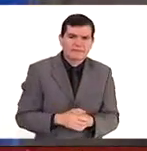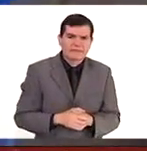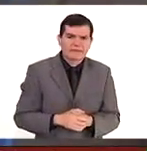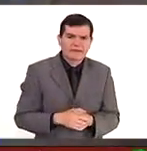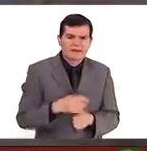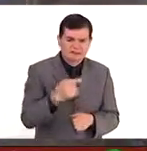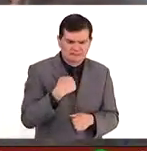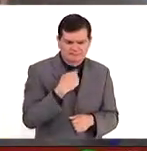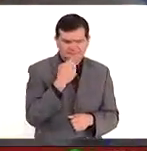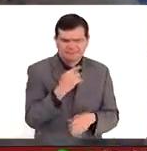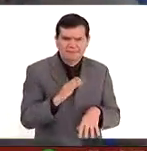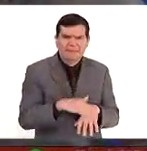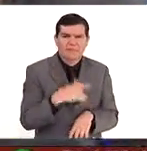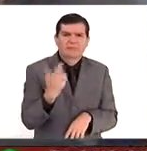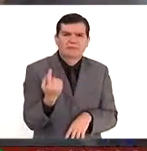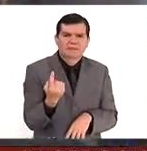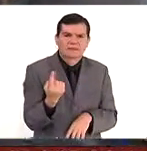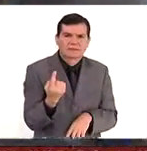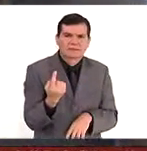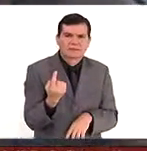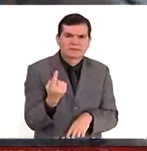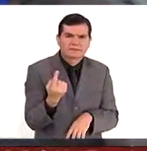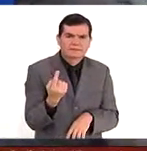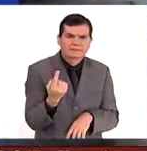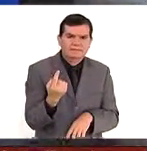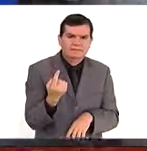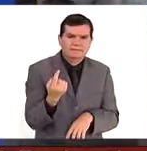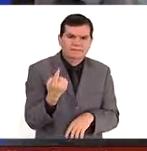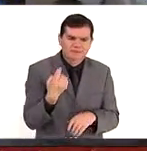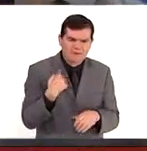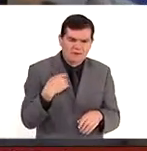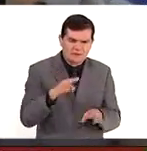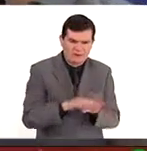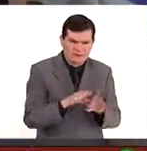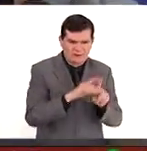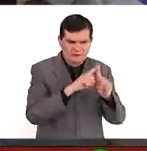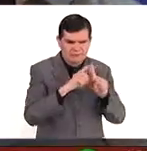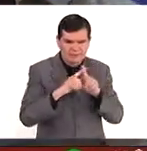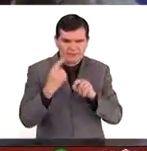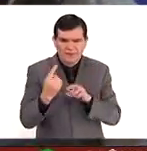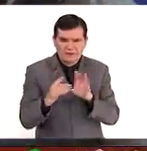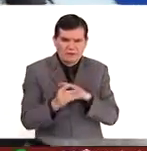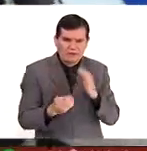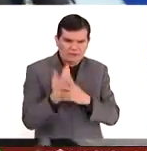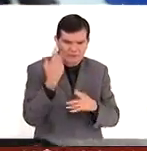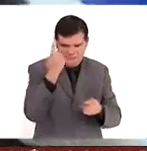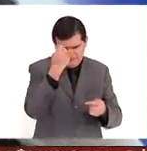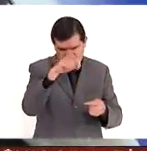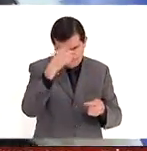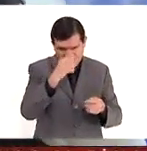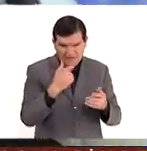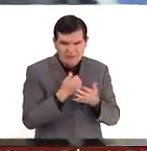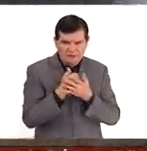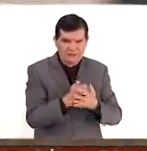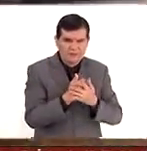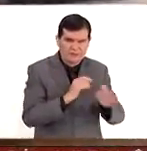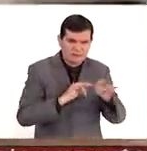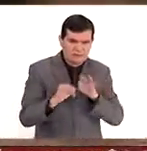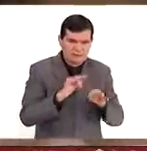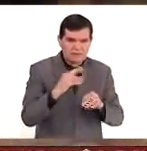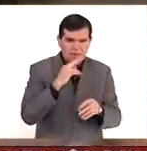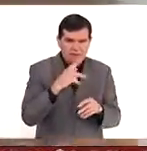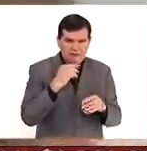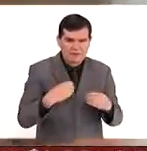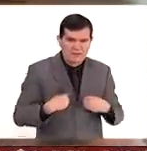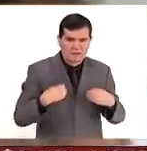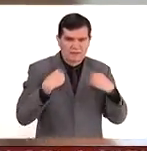Y bueno, dijimos, ¿por qué no? En pleno siglo XXI no existe tecnología que ayude a los trabajadores a tener mejores